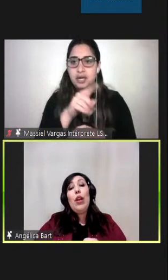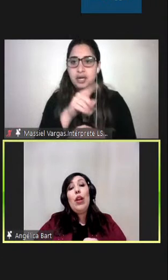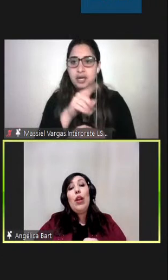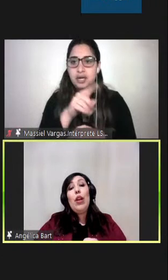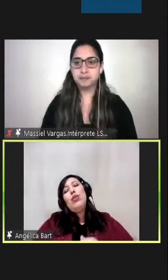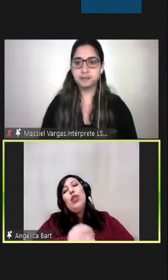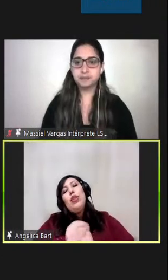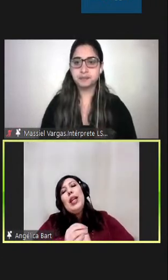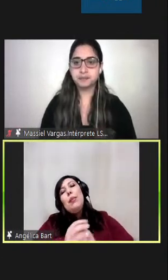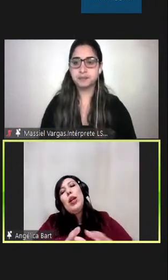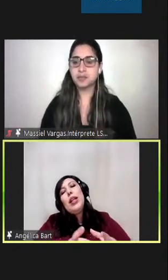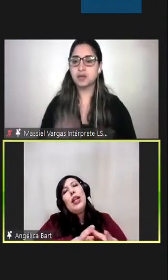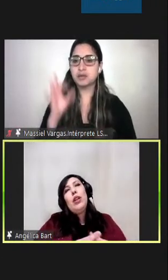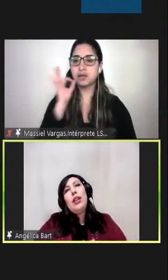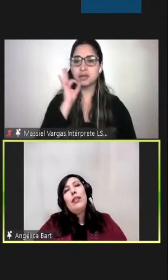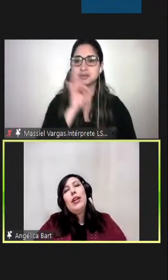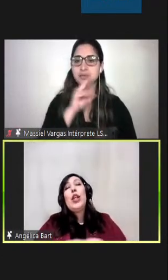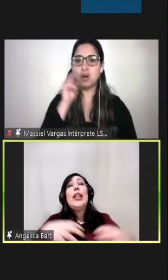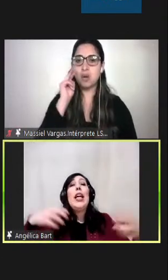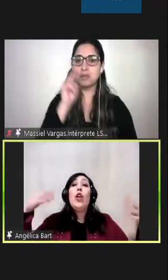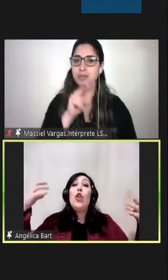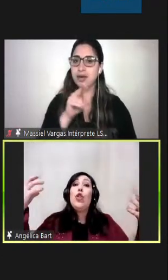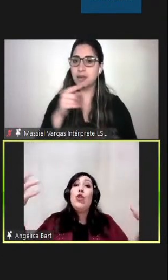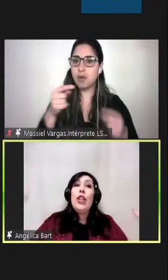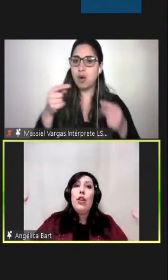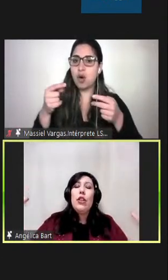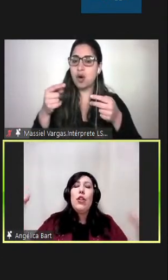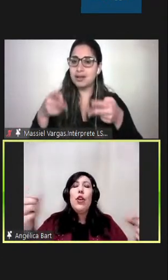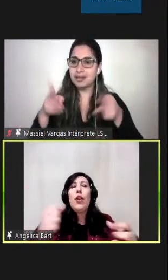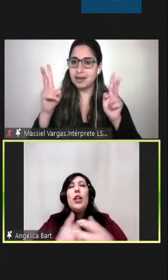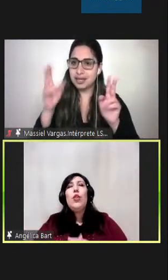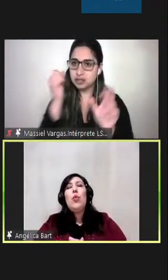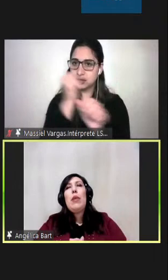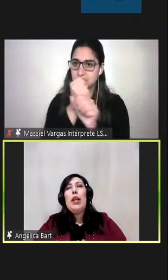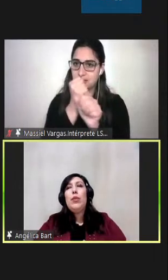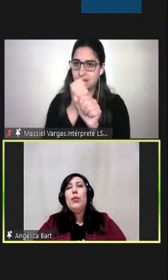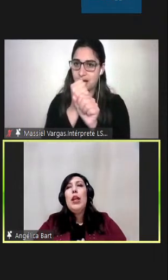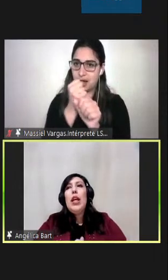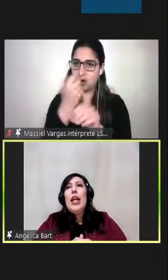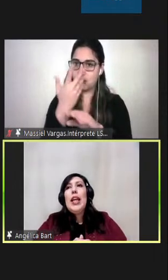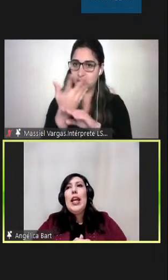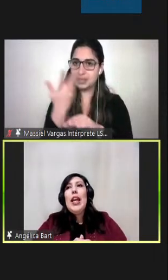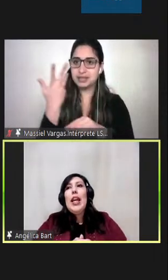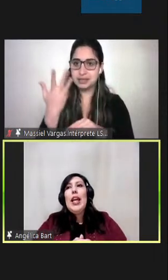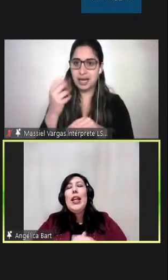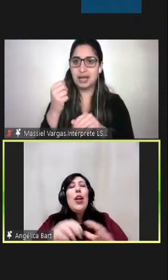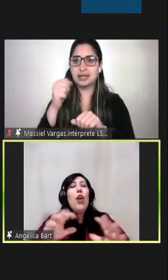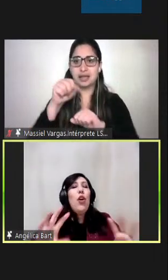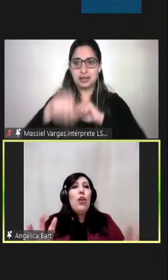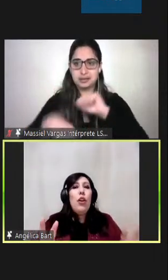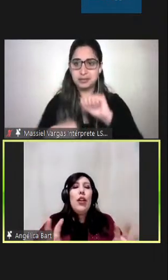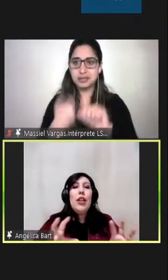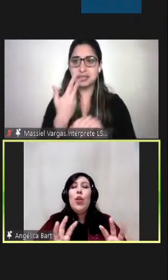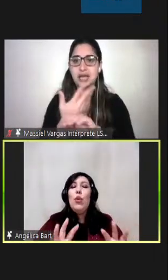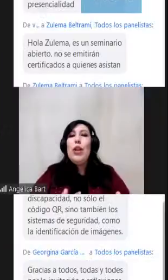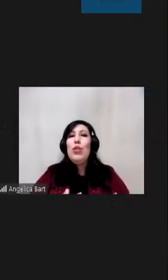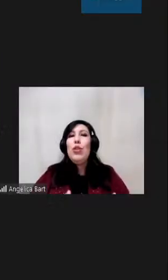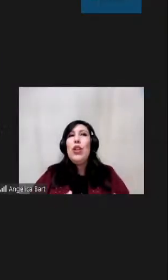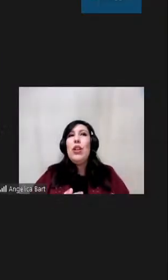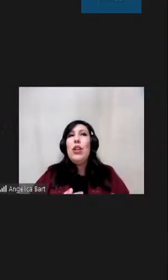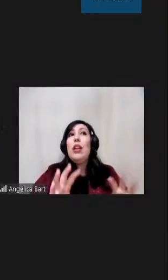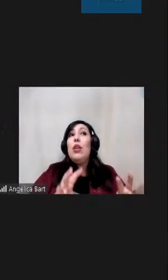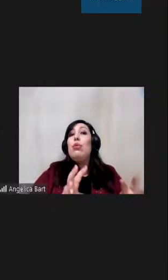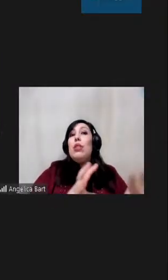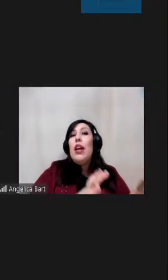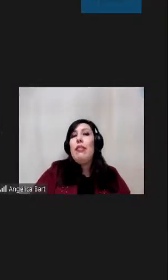entonces cuando nosotros miramos el derecho al trabajo que está reconocido dentro de los derechos humanos que ojo los derechos humanos